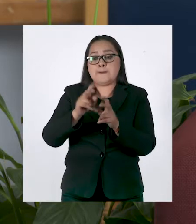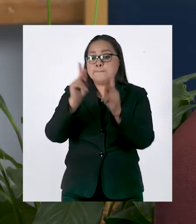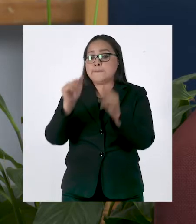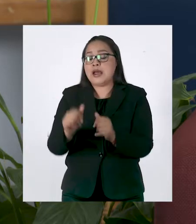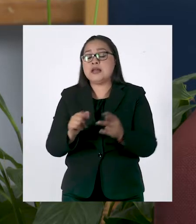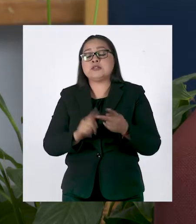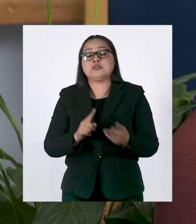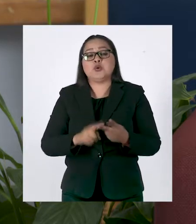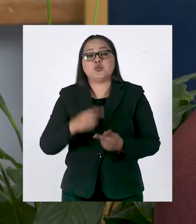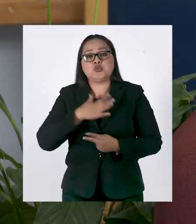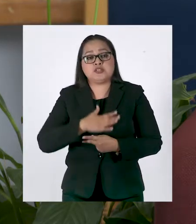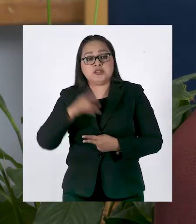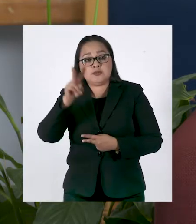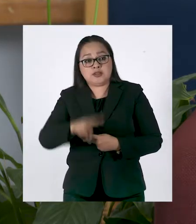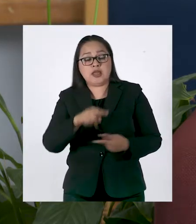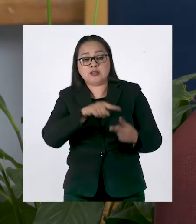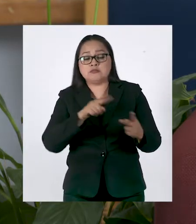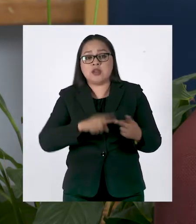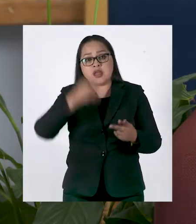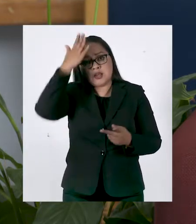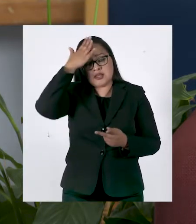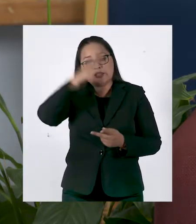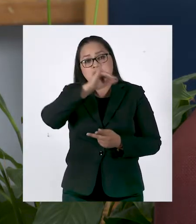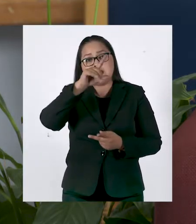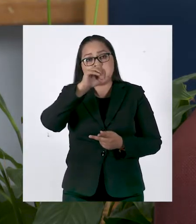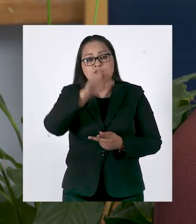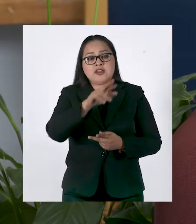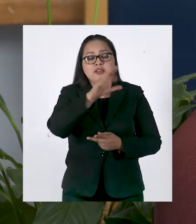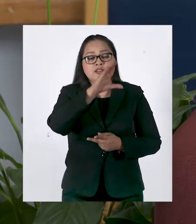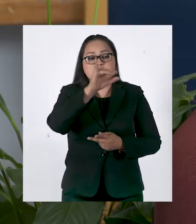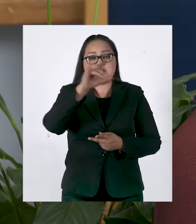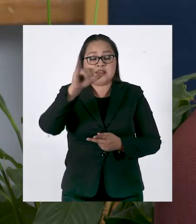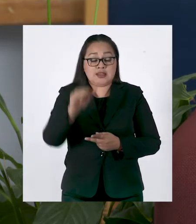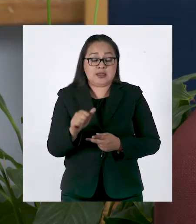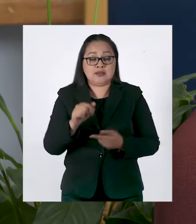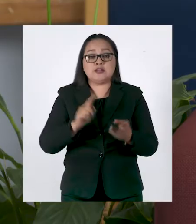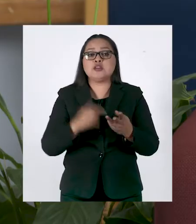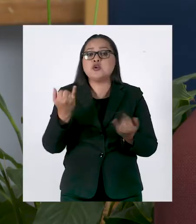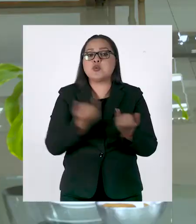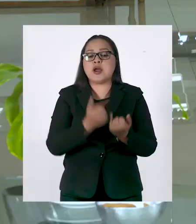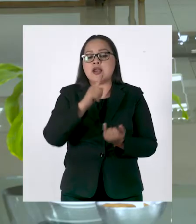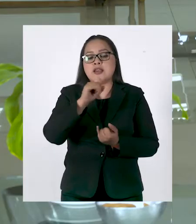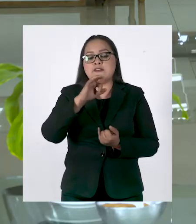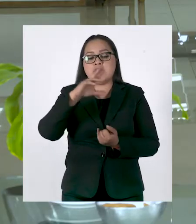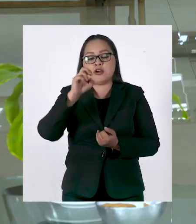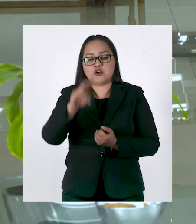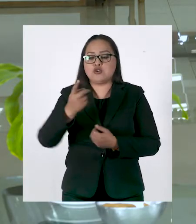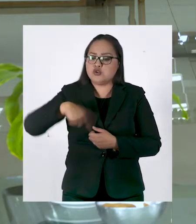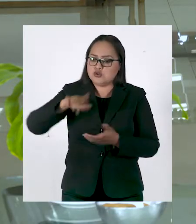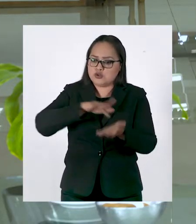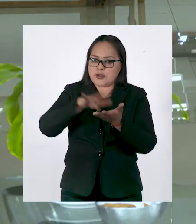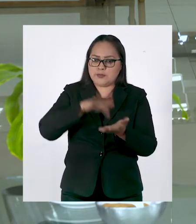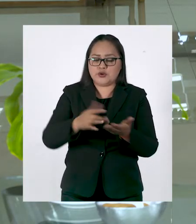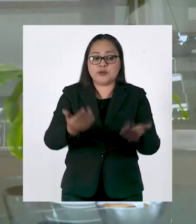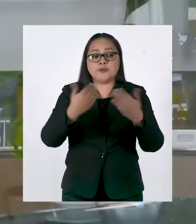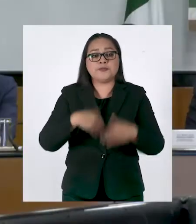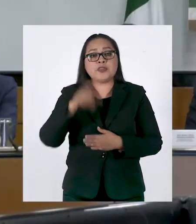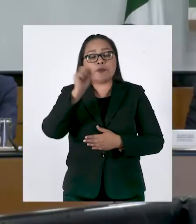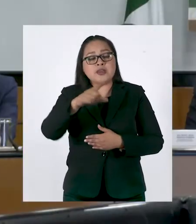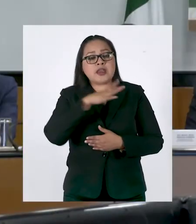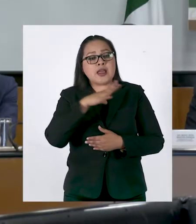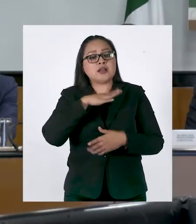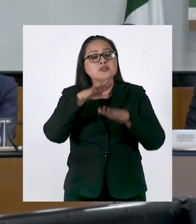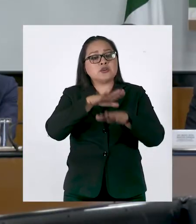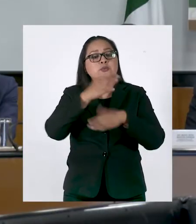paz, justicia y verdad que ha encabezado Javier Sicilia y que ha encabezado los LeBarón. Vamos a impulsar un paquete de iniciativas también